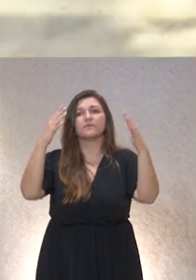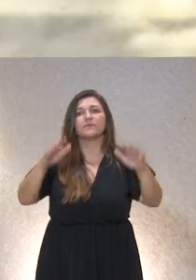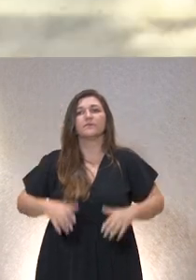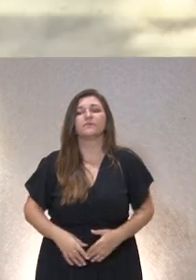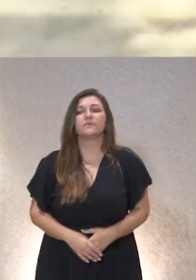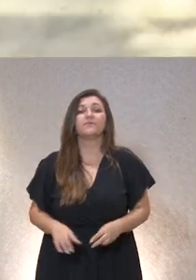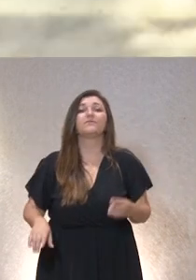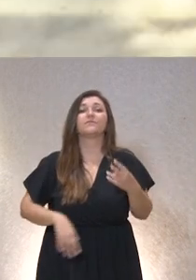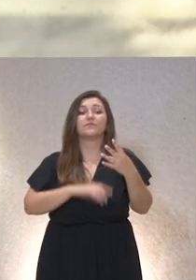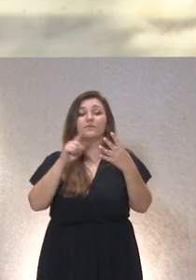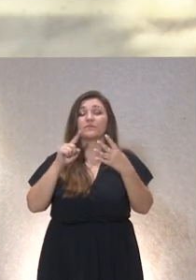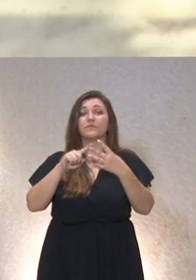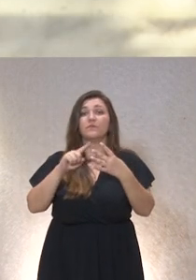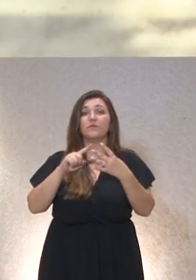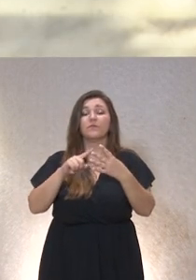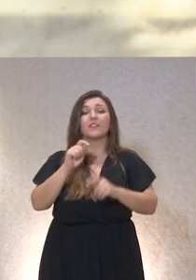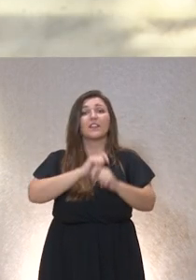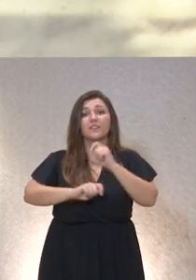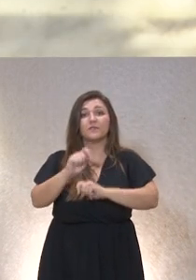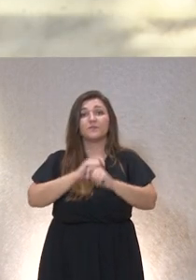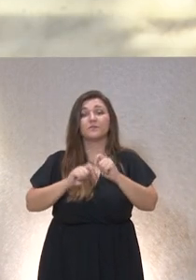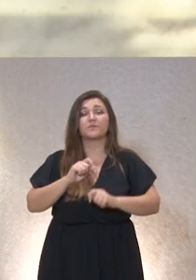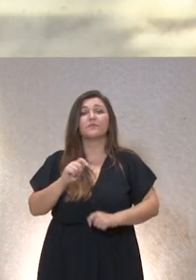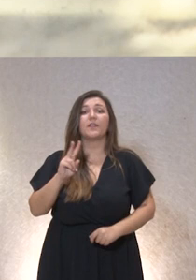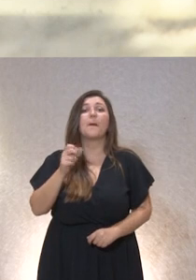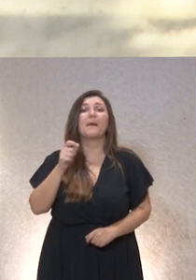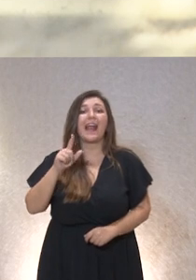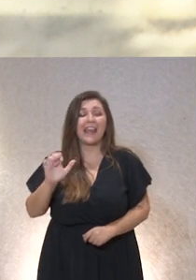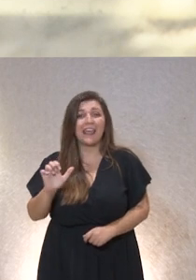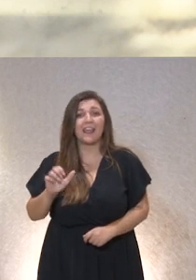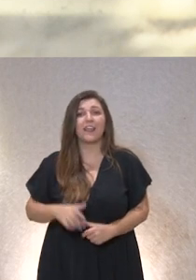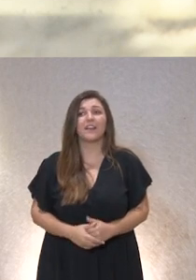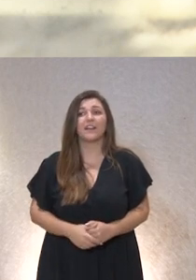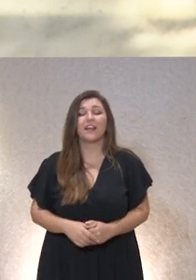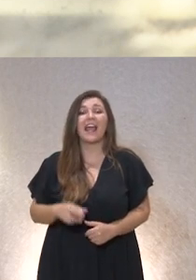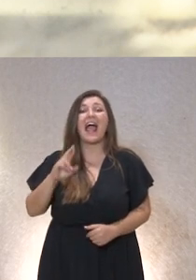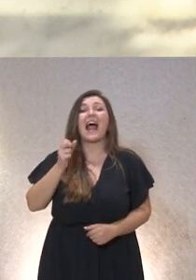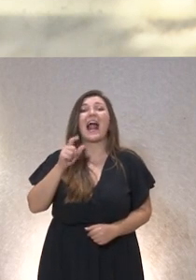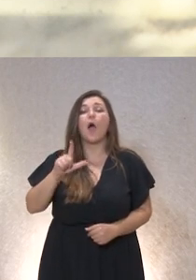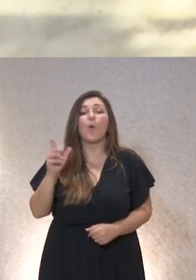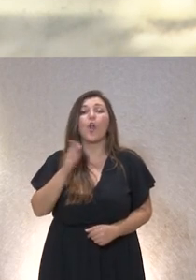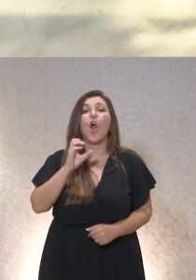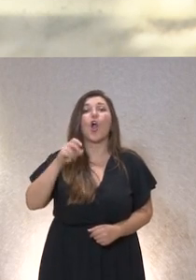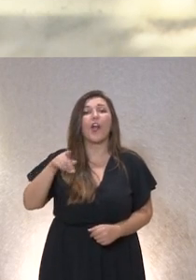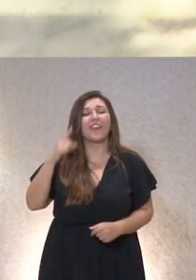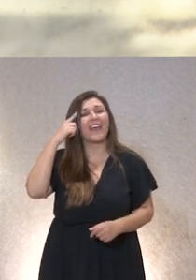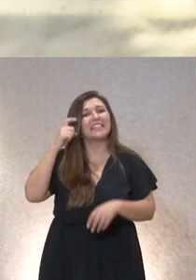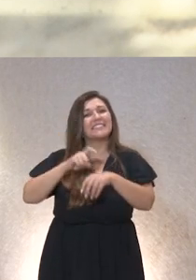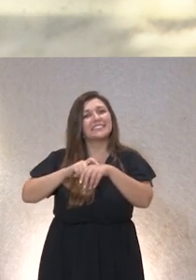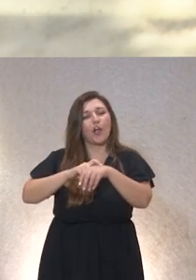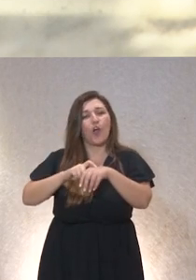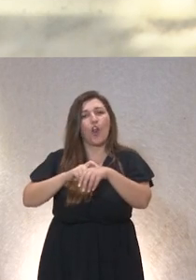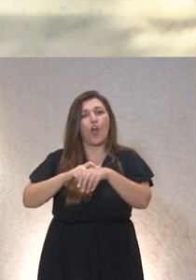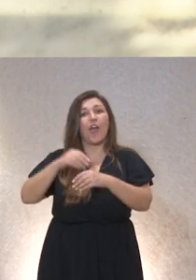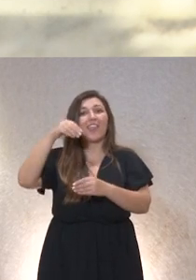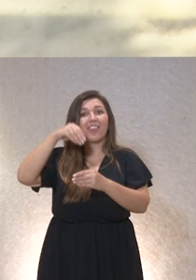en segundo lugar la asociación Vale que en esta ocasión está representada por Raúl Conde psicólogo de Vale y